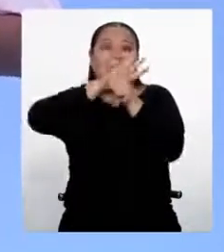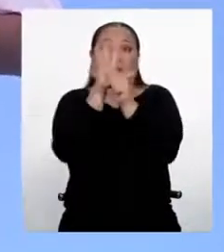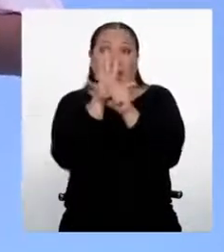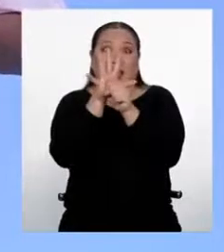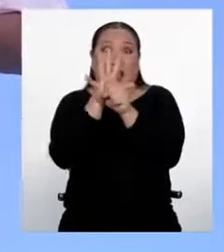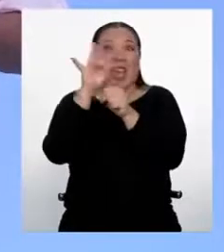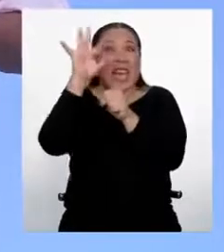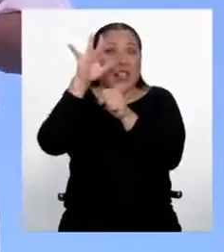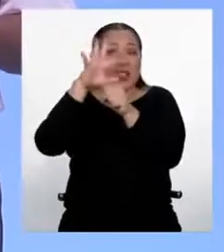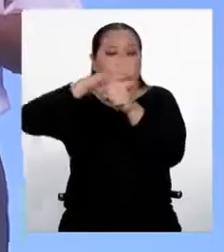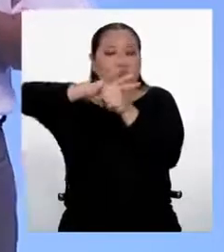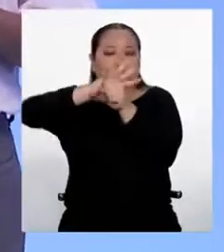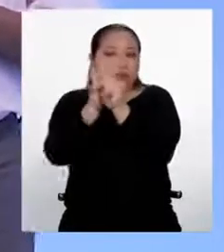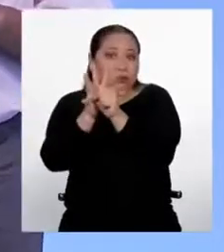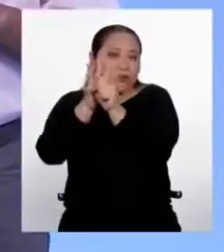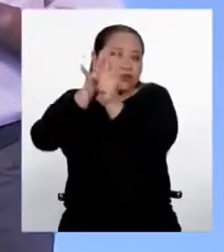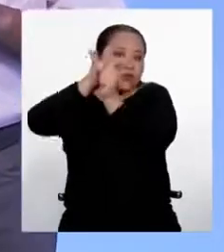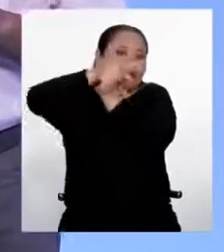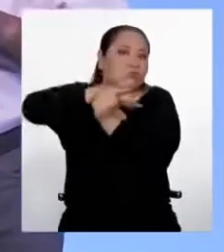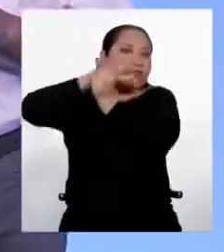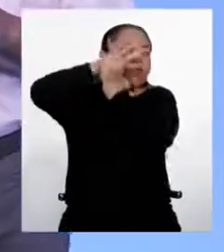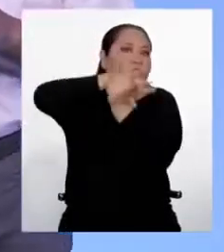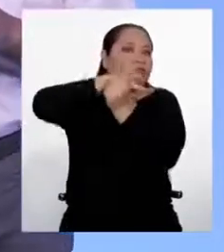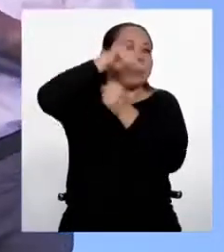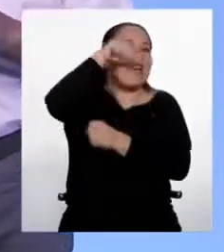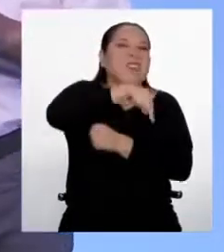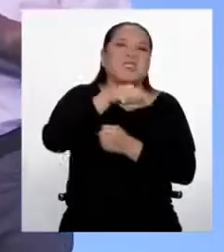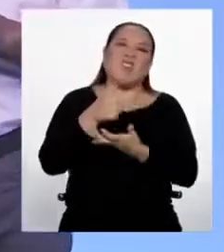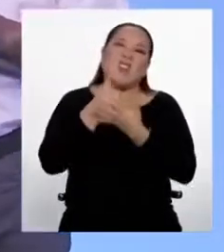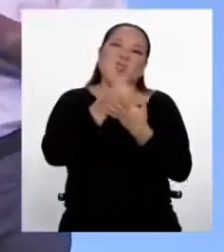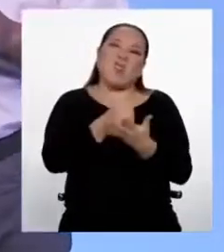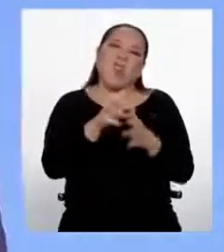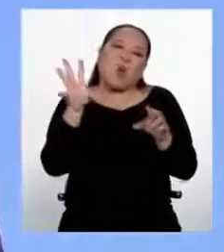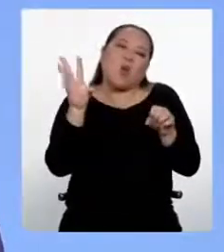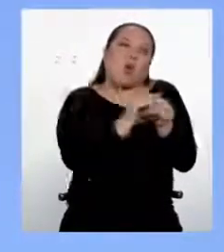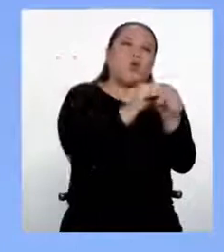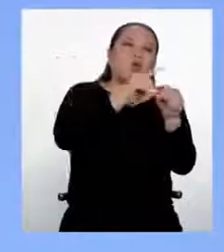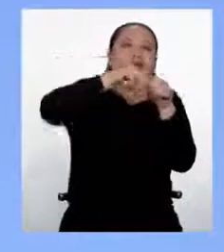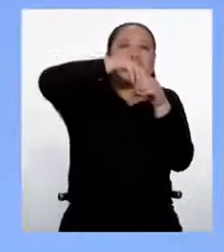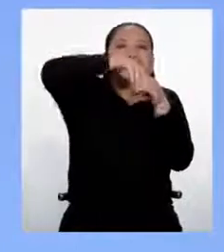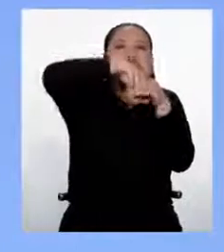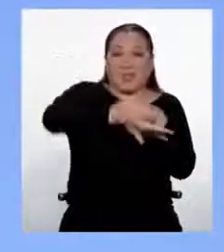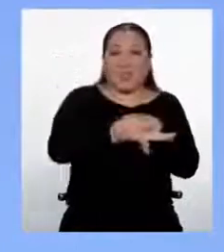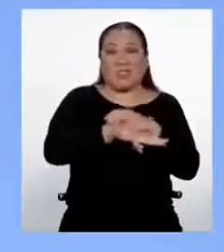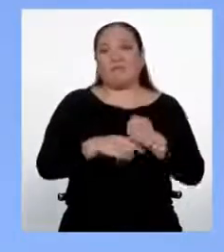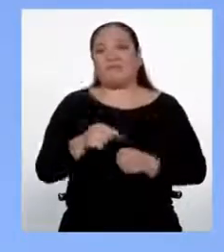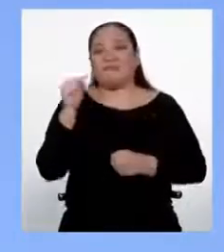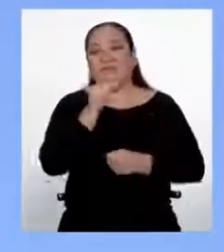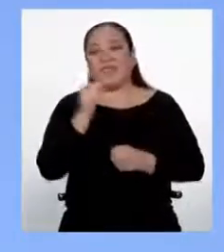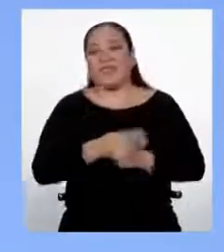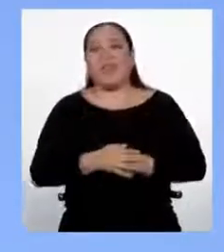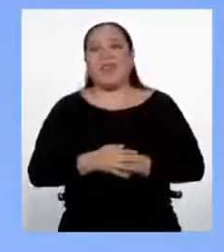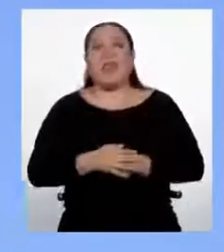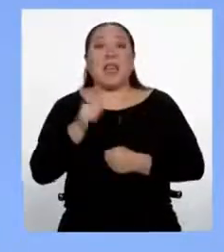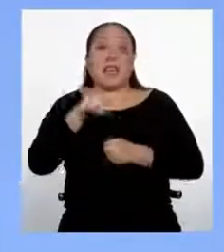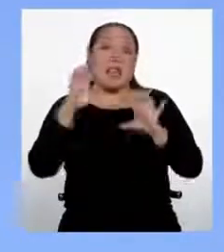célula para generar la enfermedad coronavirus o COVID-19. Bueno, esta ha sido la clase de hoy.